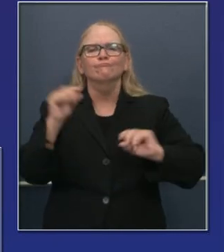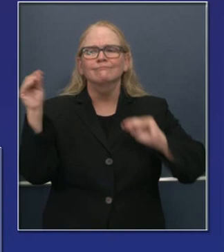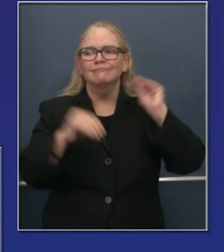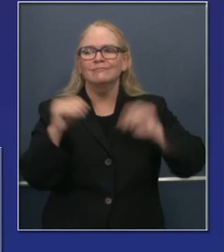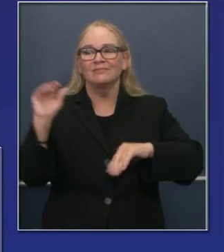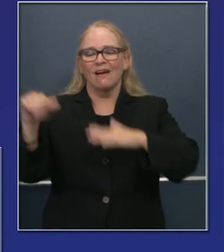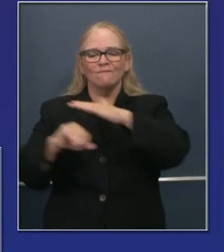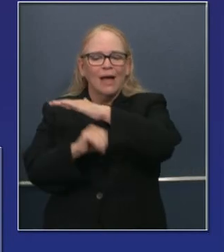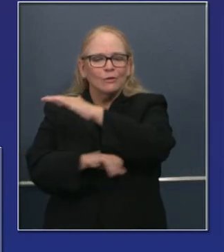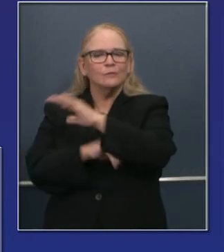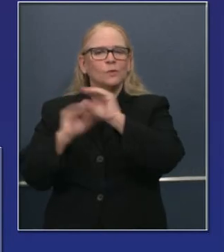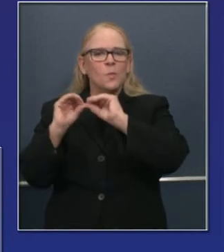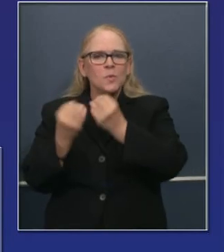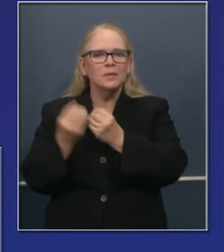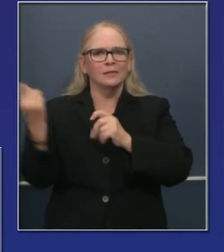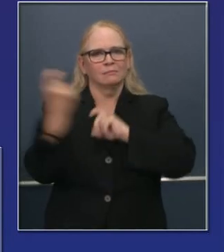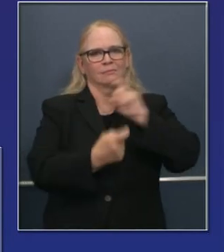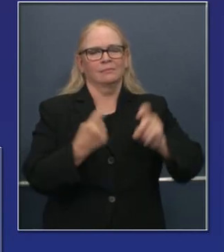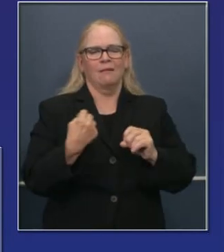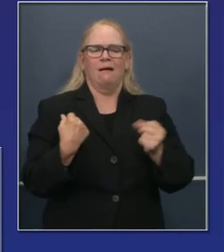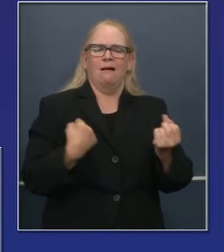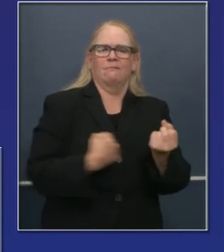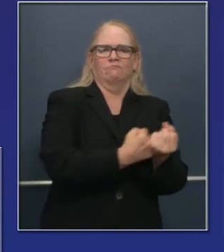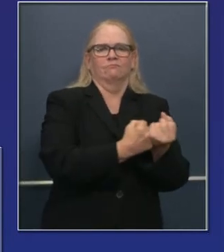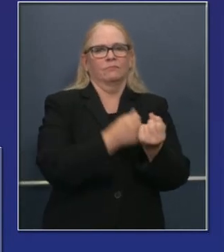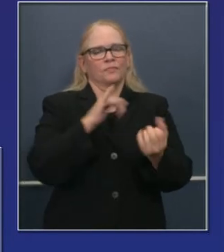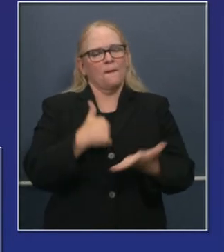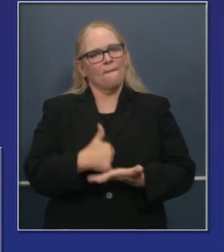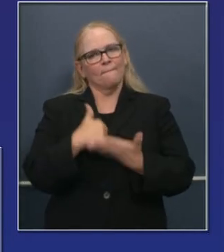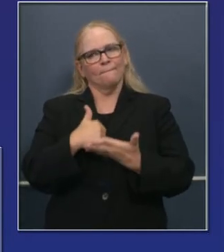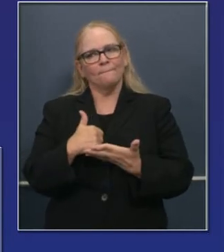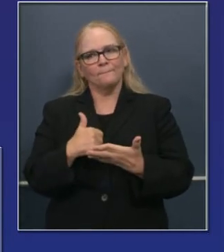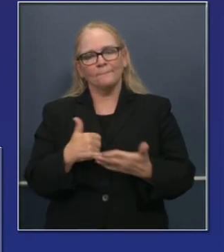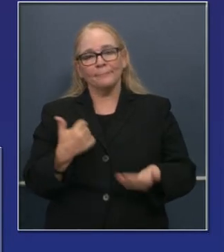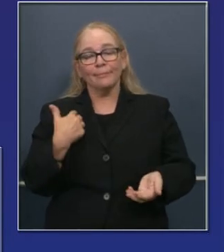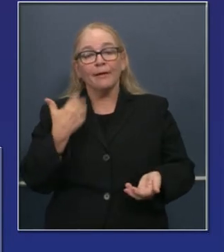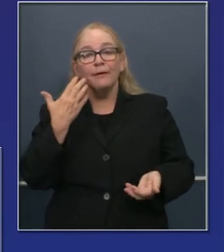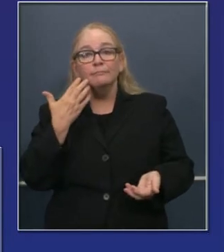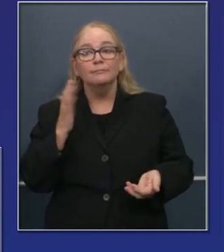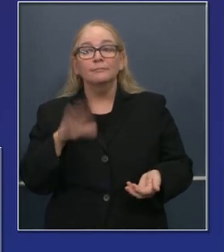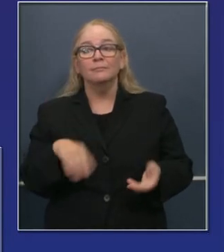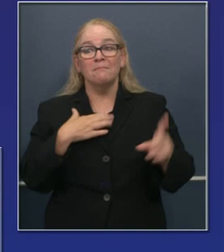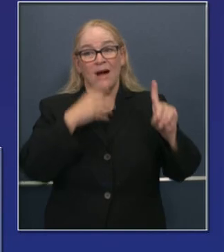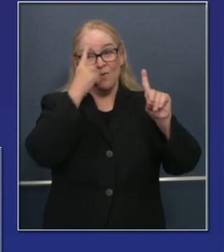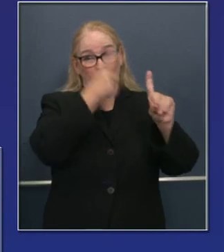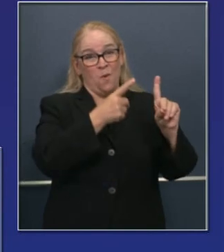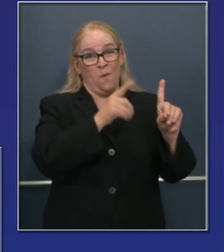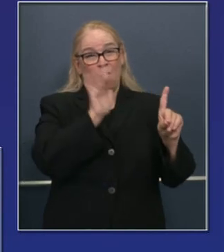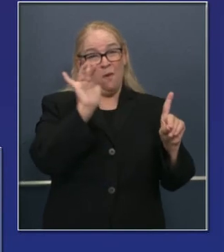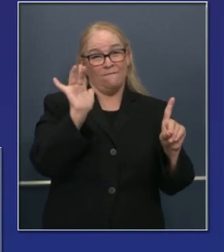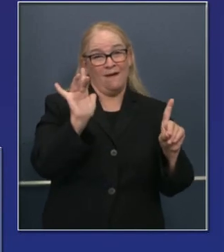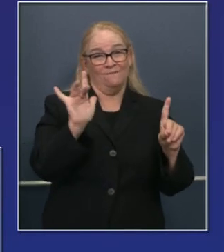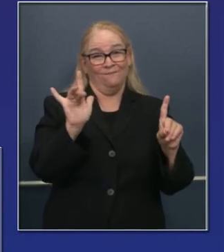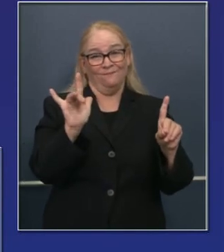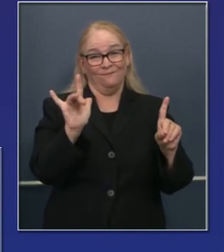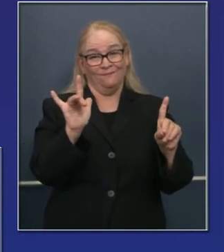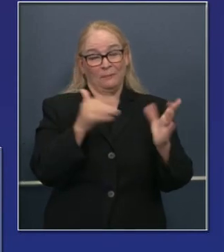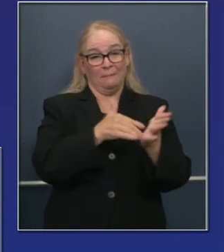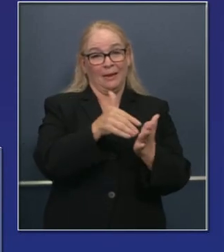compromiso adicional filantrópico que hemos recibido. Tenemos un objetivo de 25 millones, ya estamos a 18,8 millones